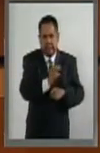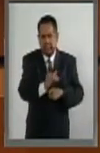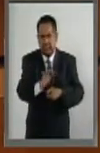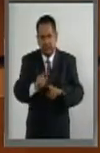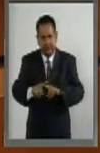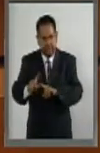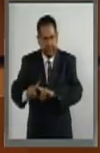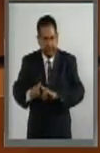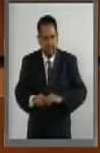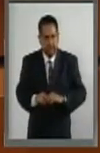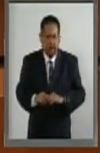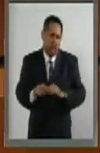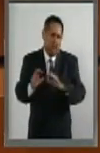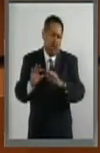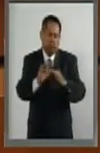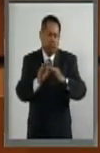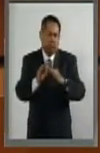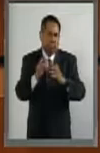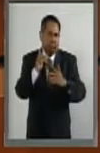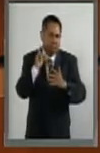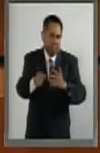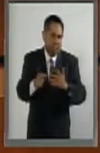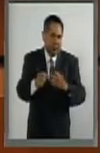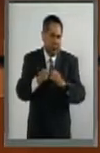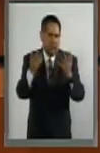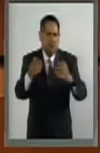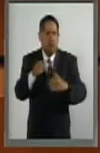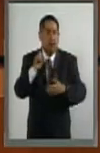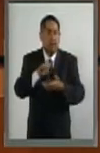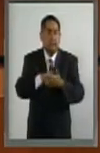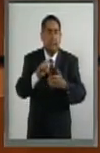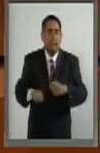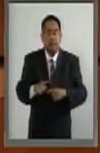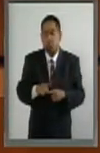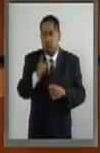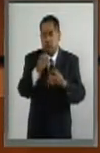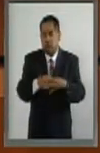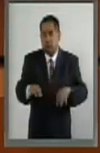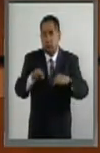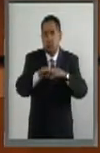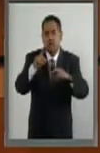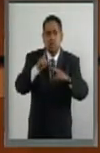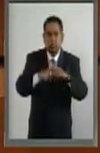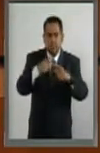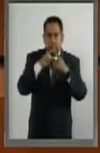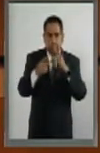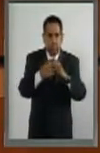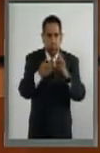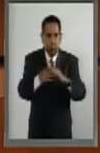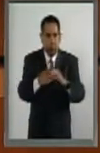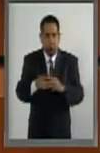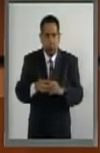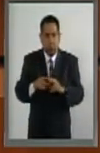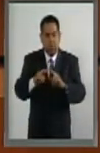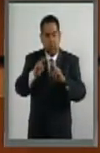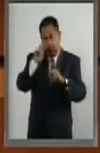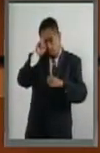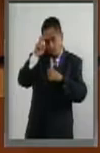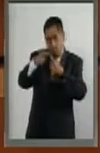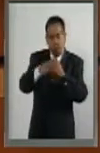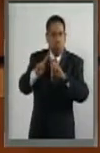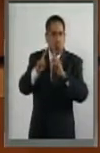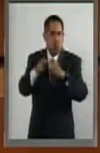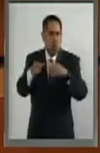En común, por supuesto, se encuentra la gran importancia que hoy reviste la Unión Europea para nuestro país,